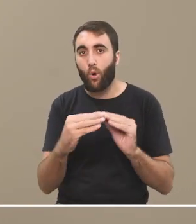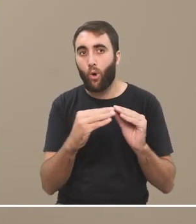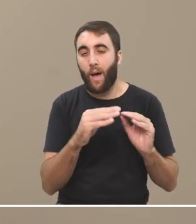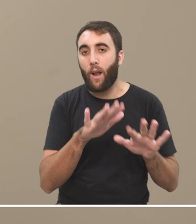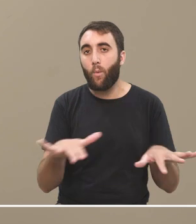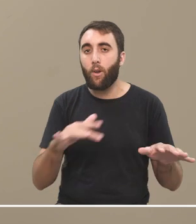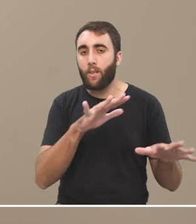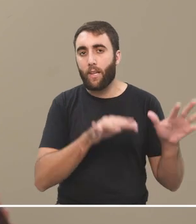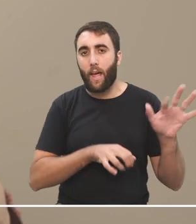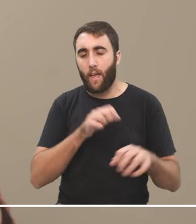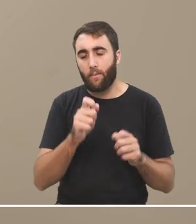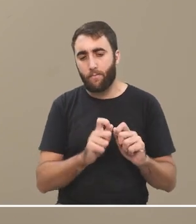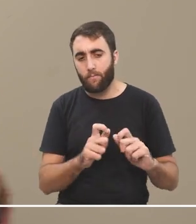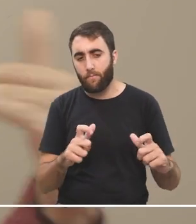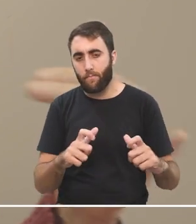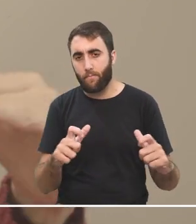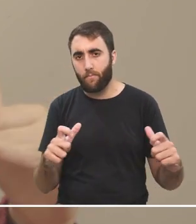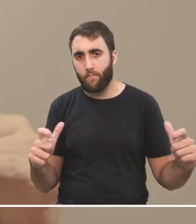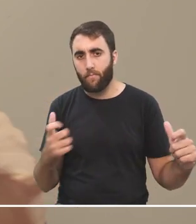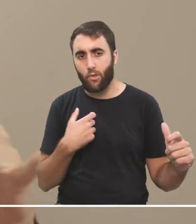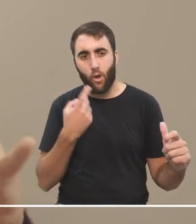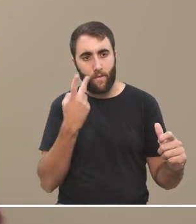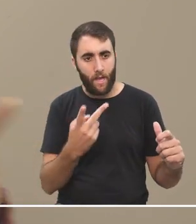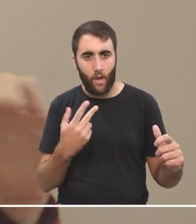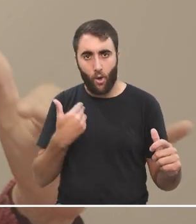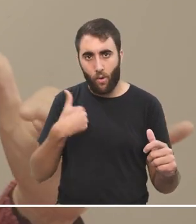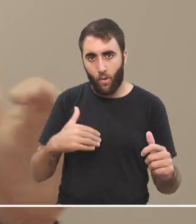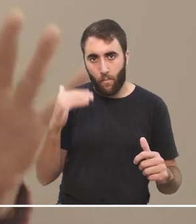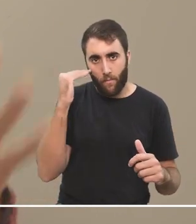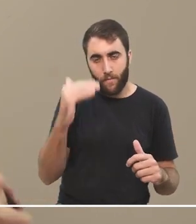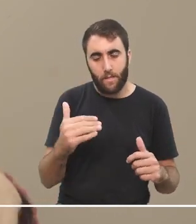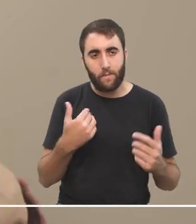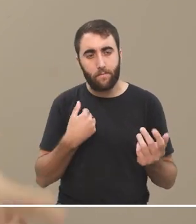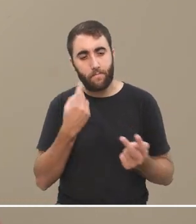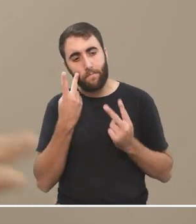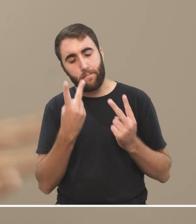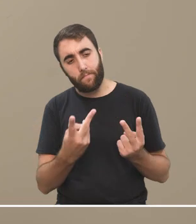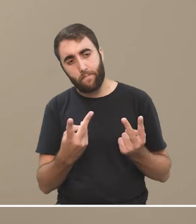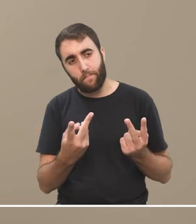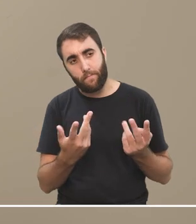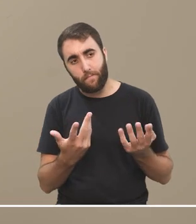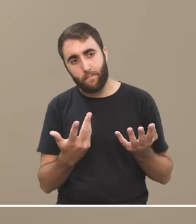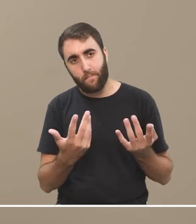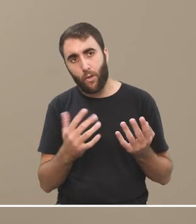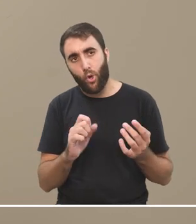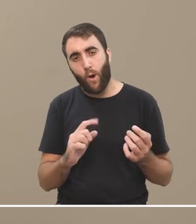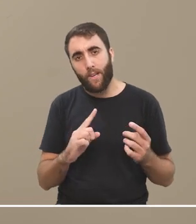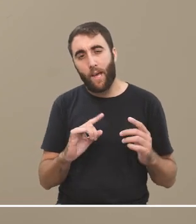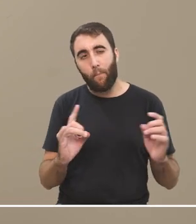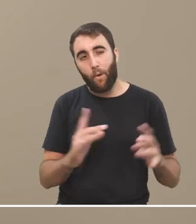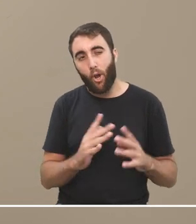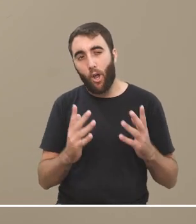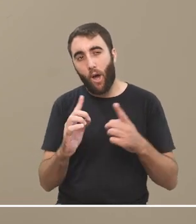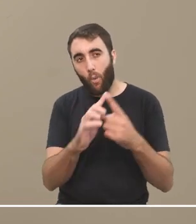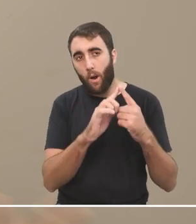clases. Y yo como docente sentía eso como una inquietud. Porque evidentemente no era algo programado.